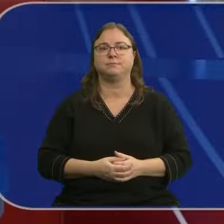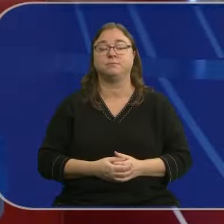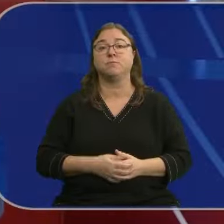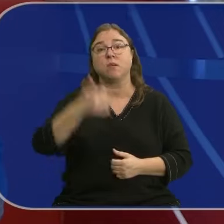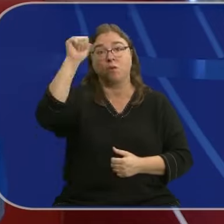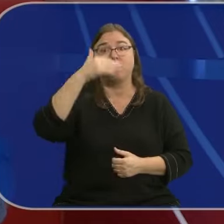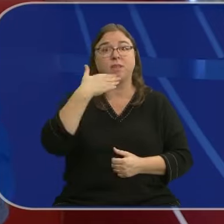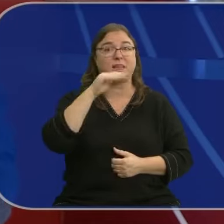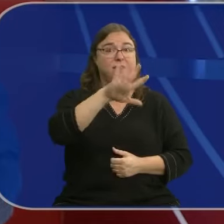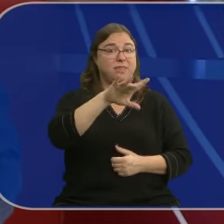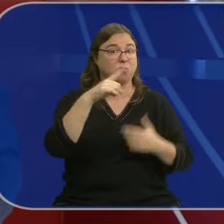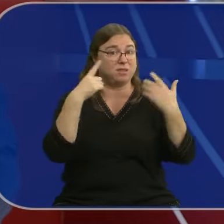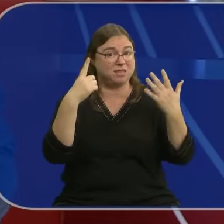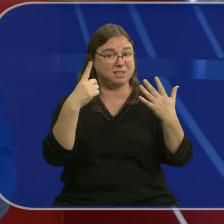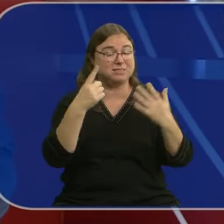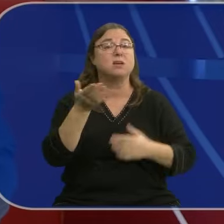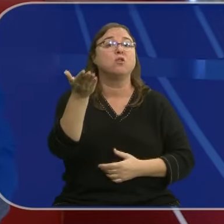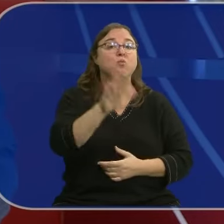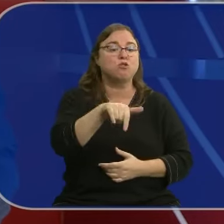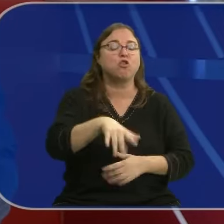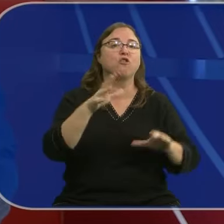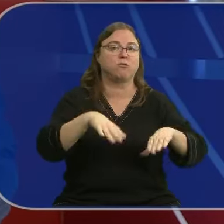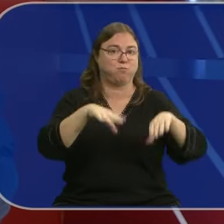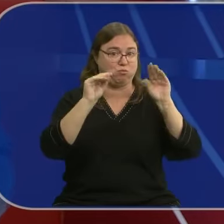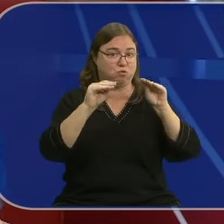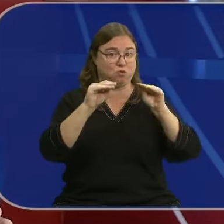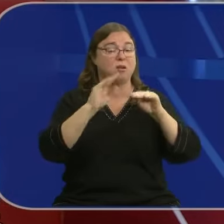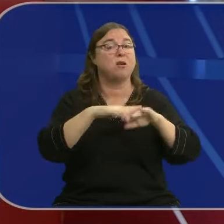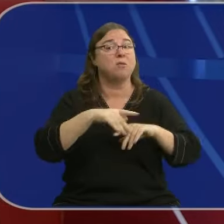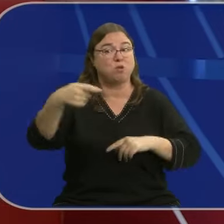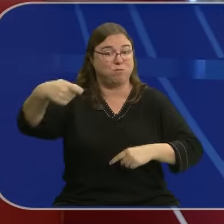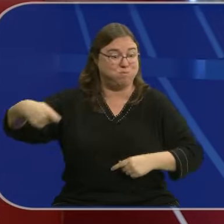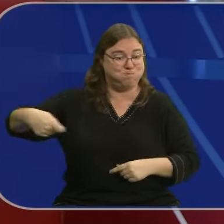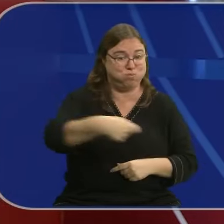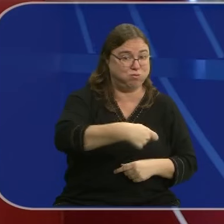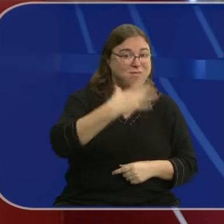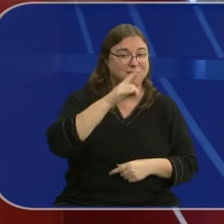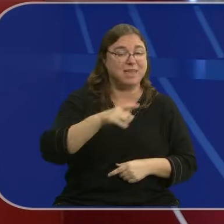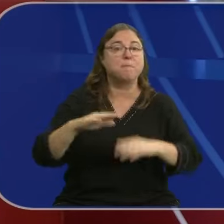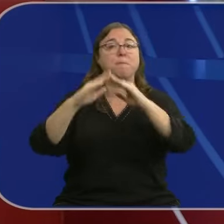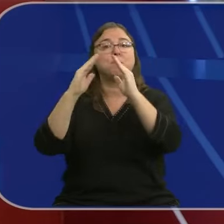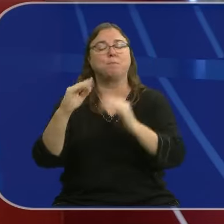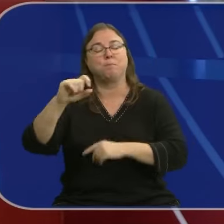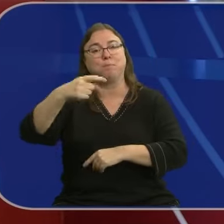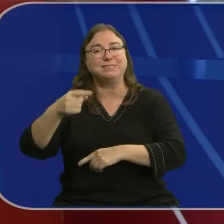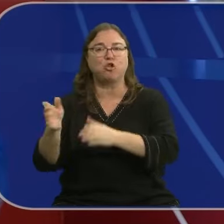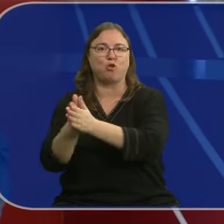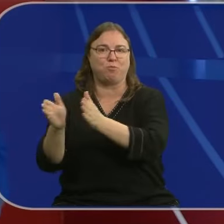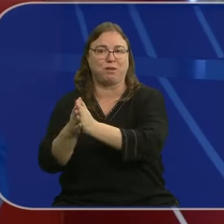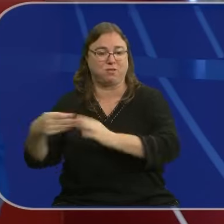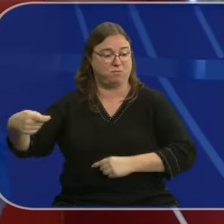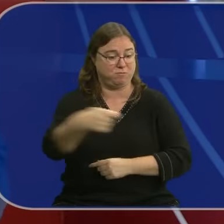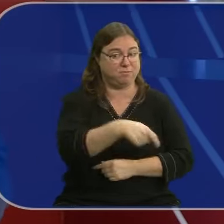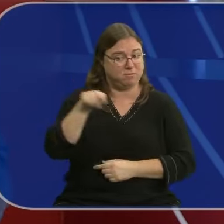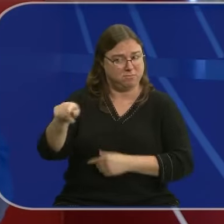Un hombre de 56 años ha muerto hoy en Burgos tras recibir una cuchillada de uno de sus compañeros de piso. El presunto autor